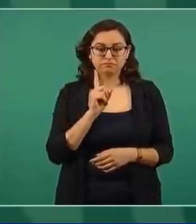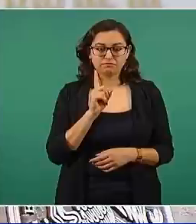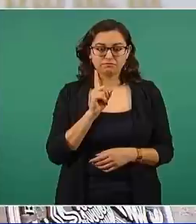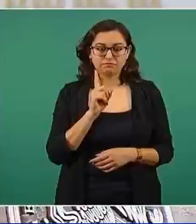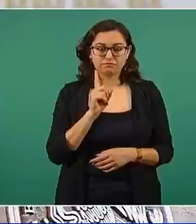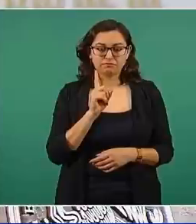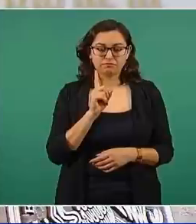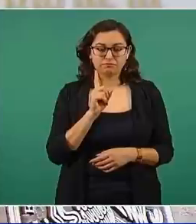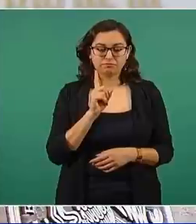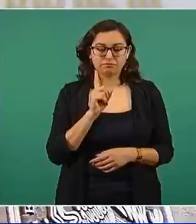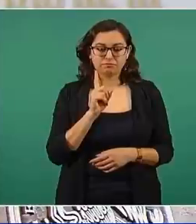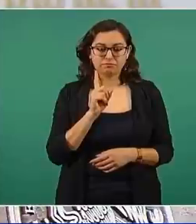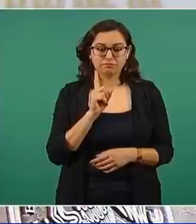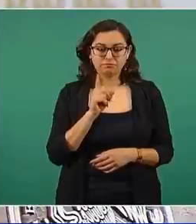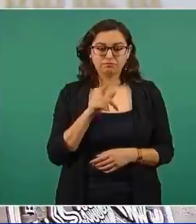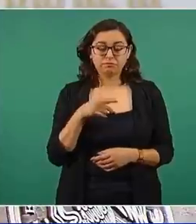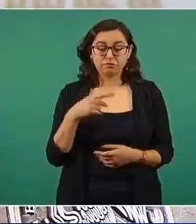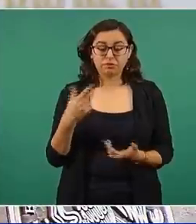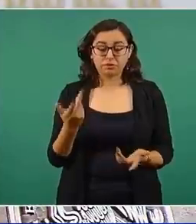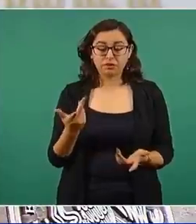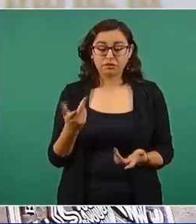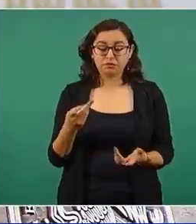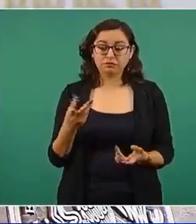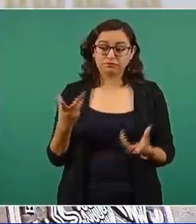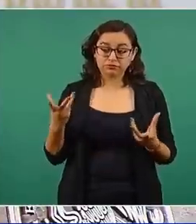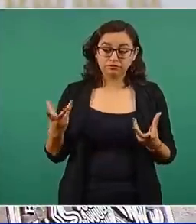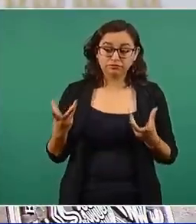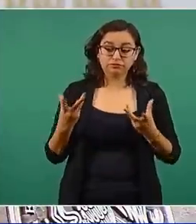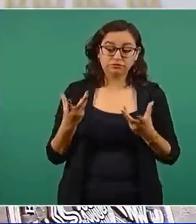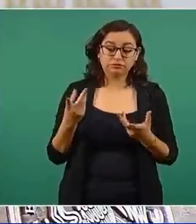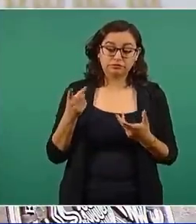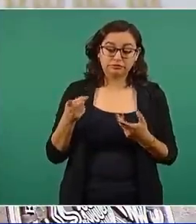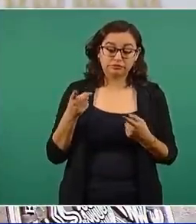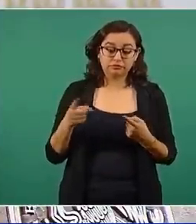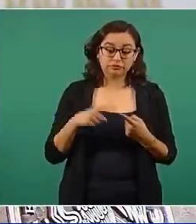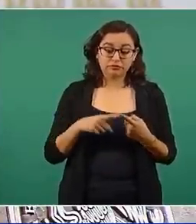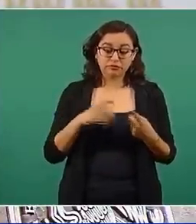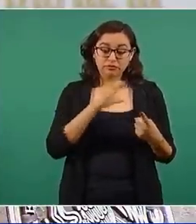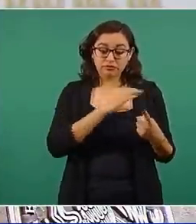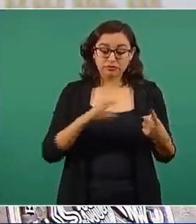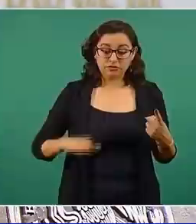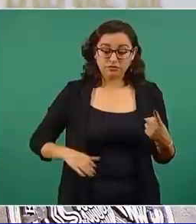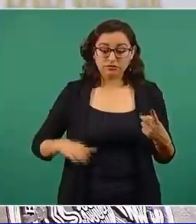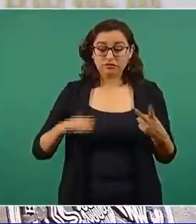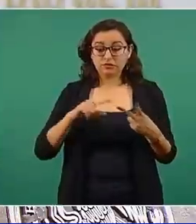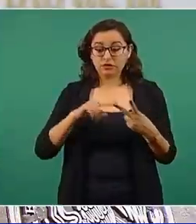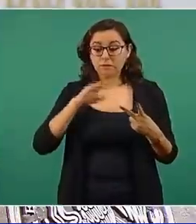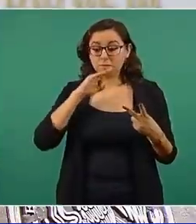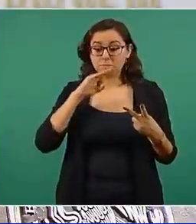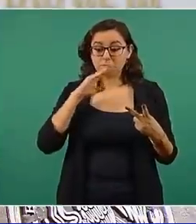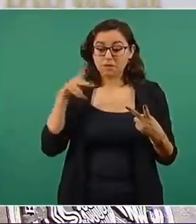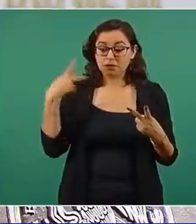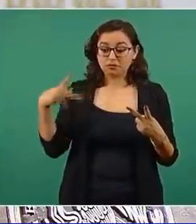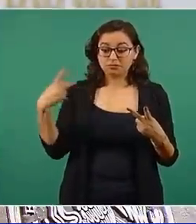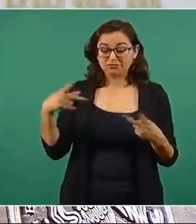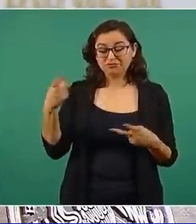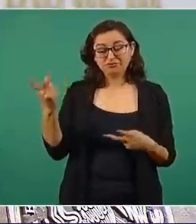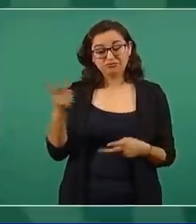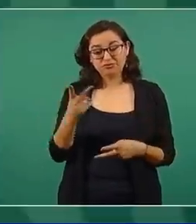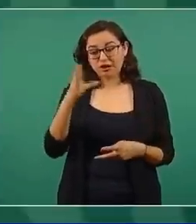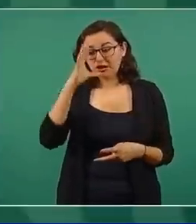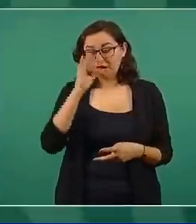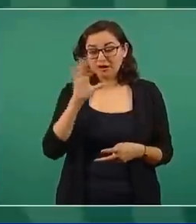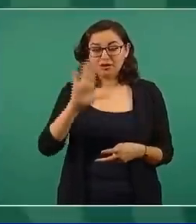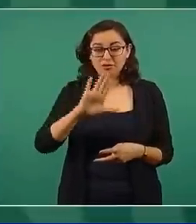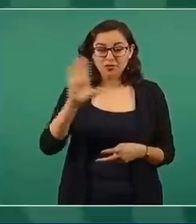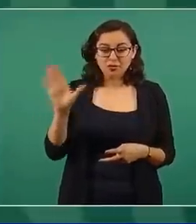una candidata y su mamá, en ese